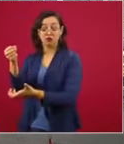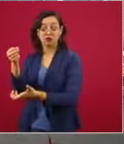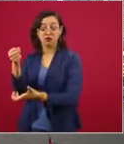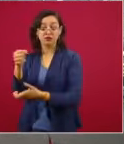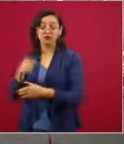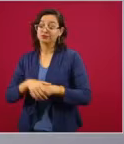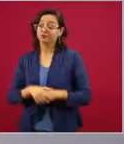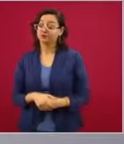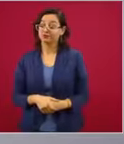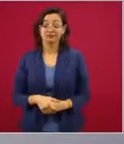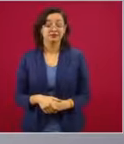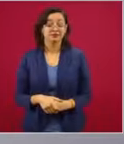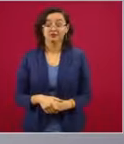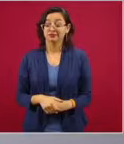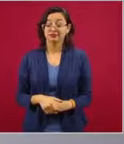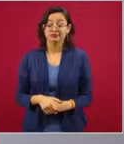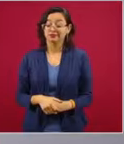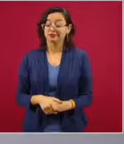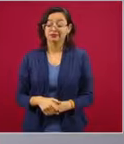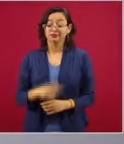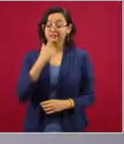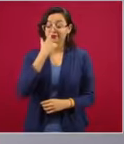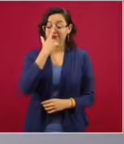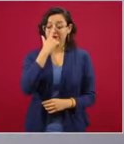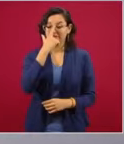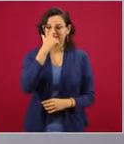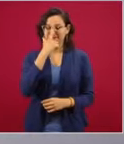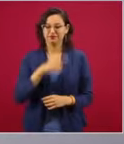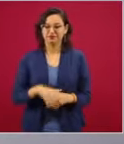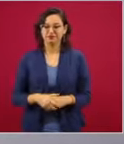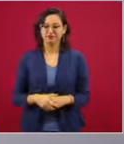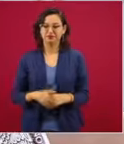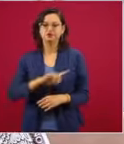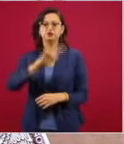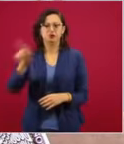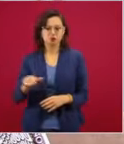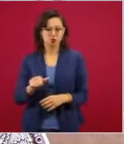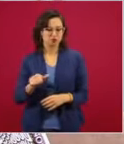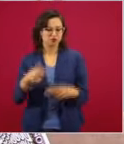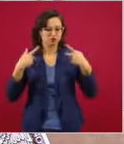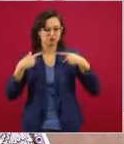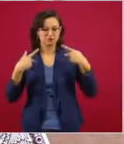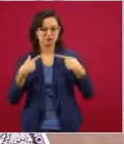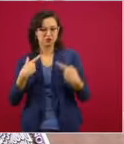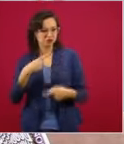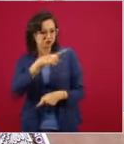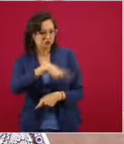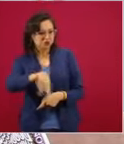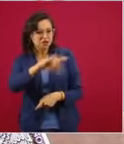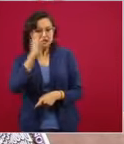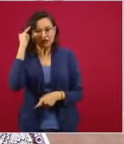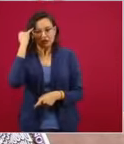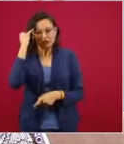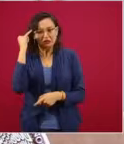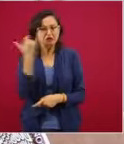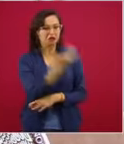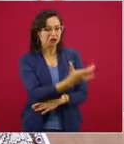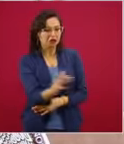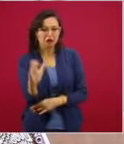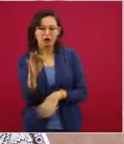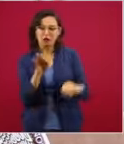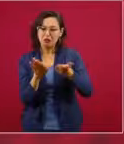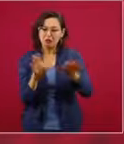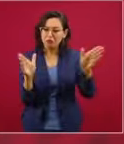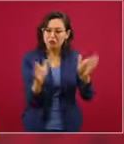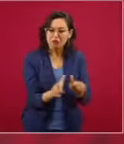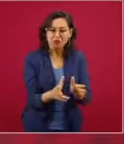Yo creo que no, porque ¿quién rescata al indígena, al campesino, al obrero, al